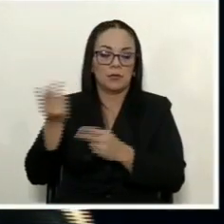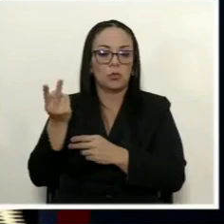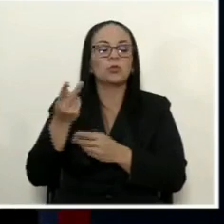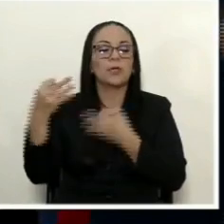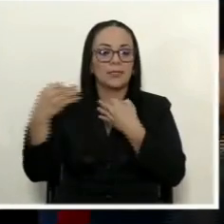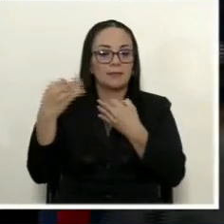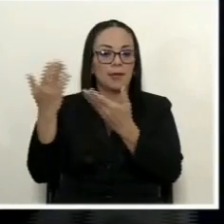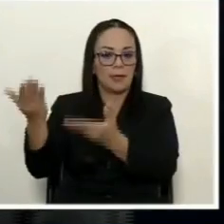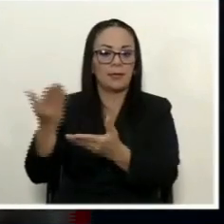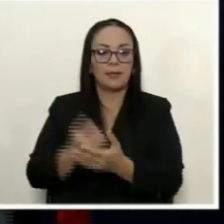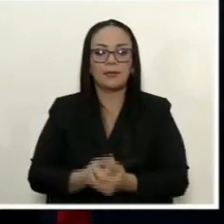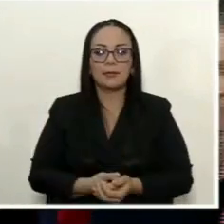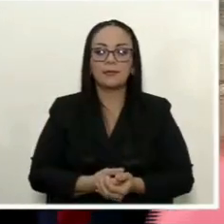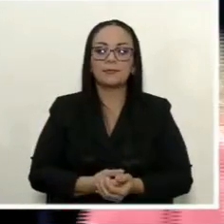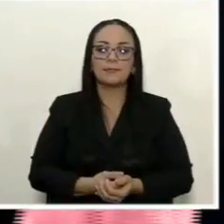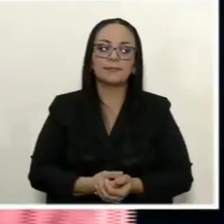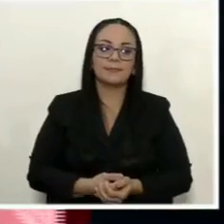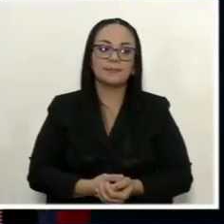explican. Adelante.